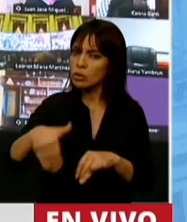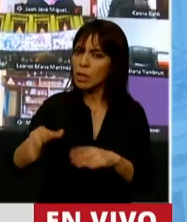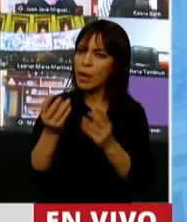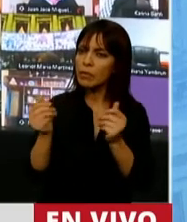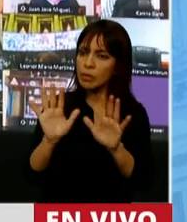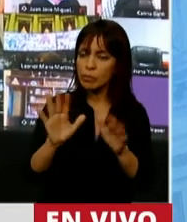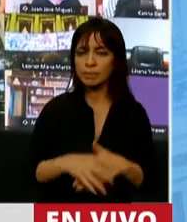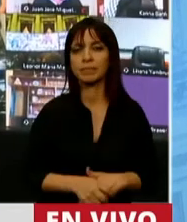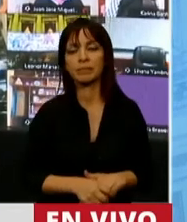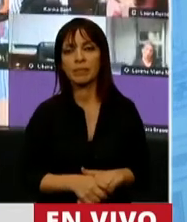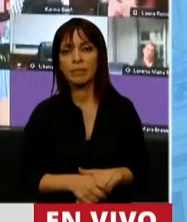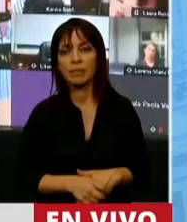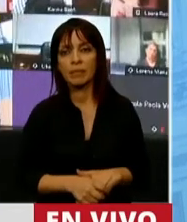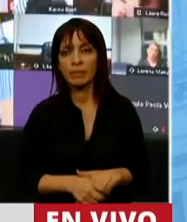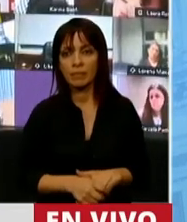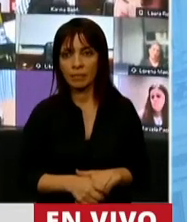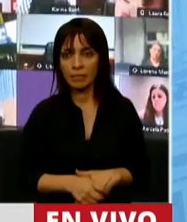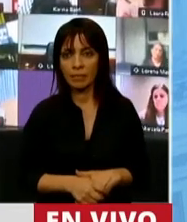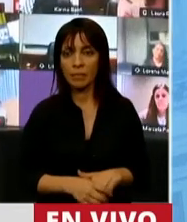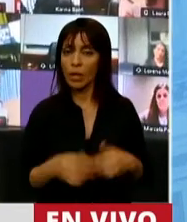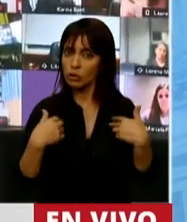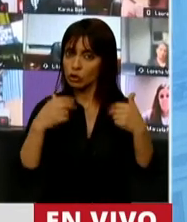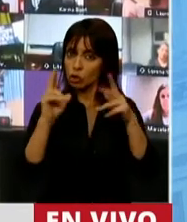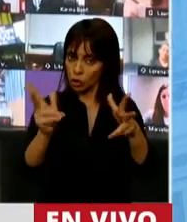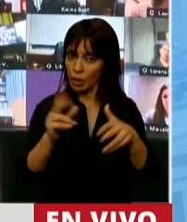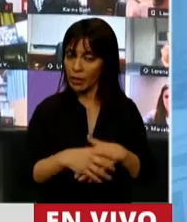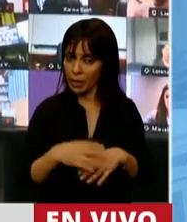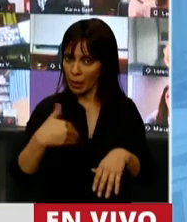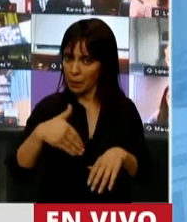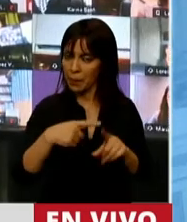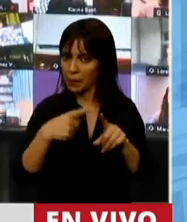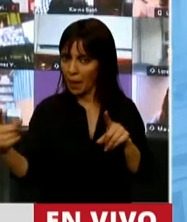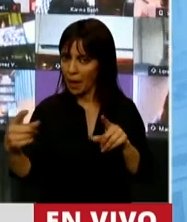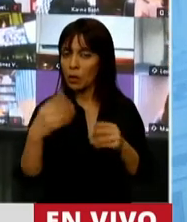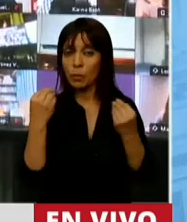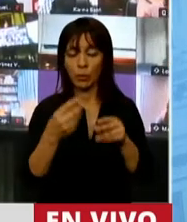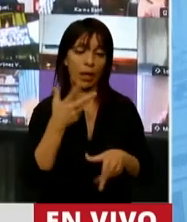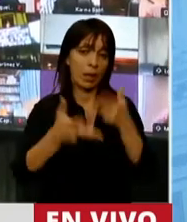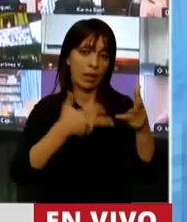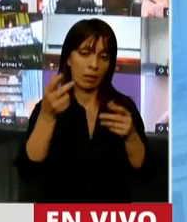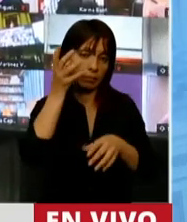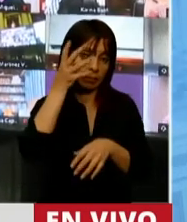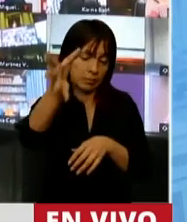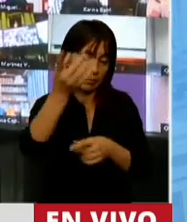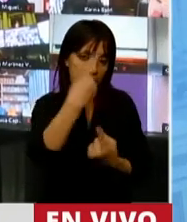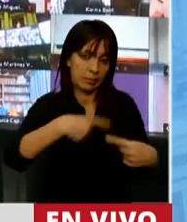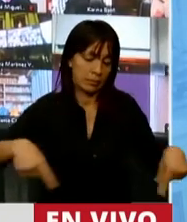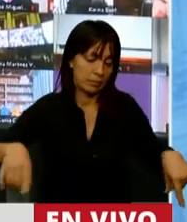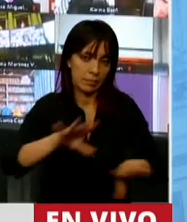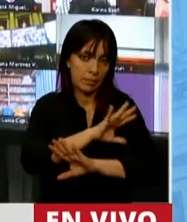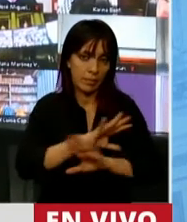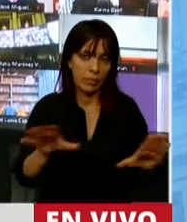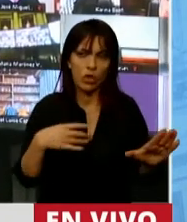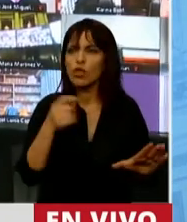termino, presidente. Hay un, y yo le dije que me iba a extender porque se han dicho una cantidad de barbaridades, no es el